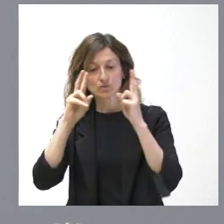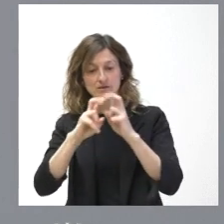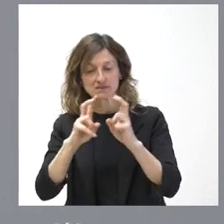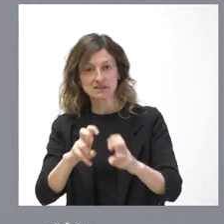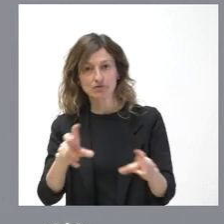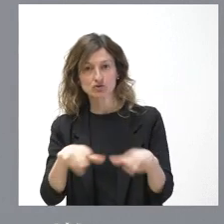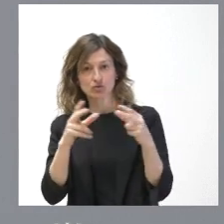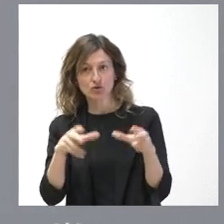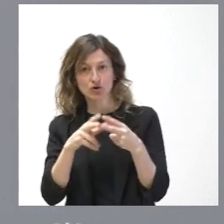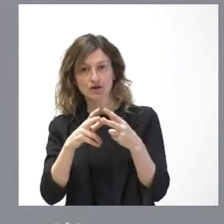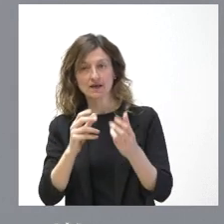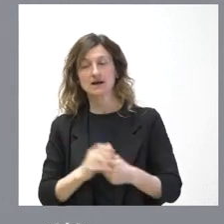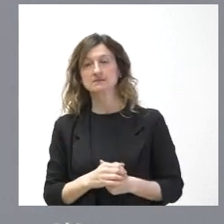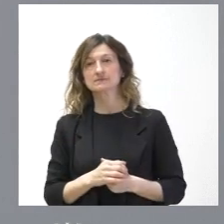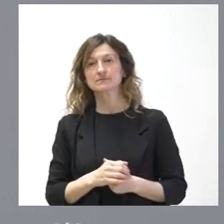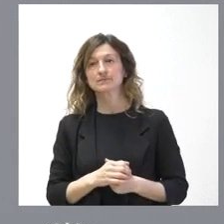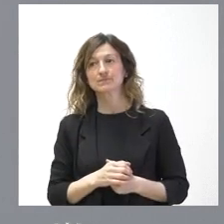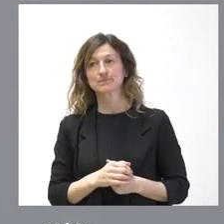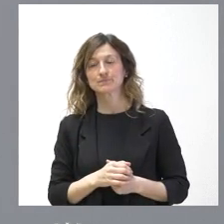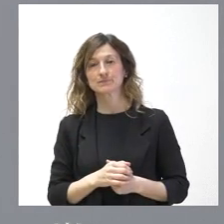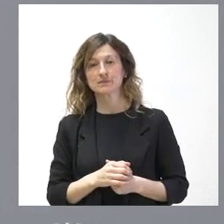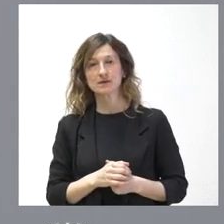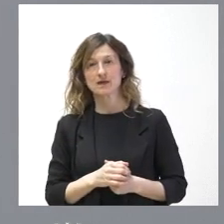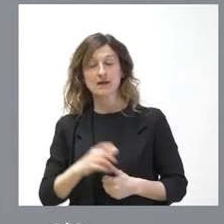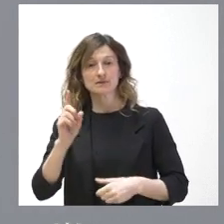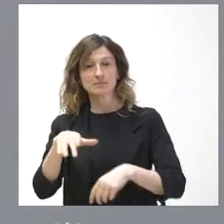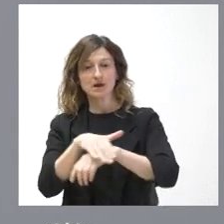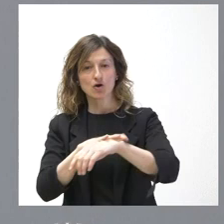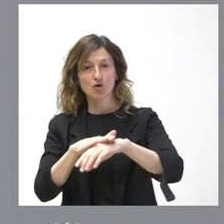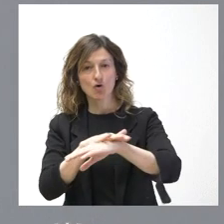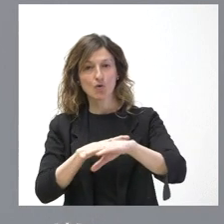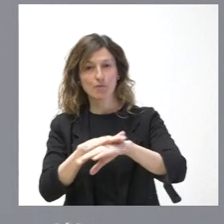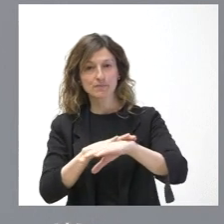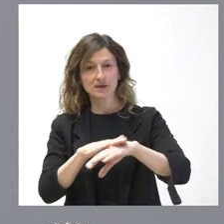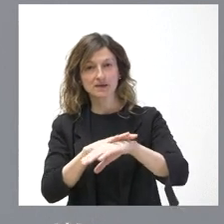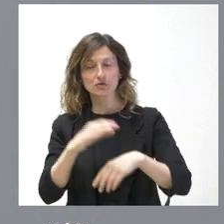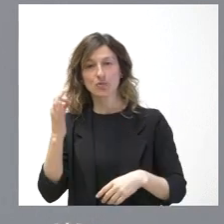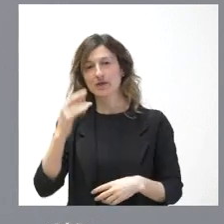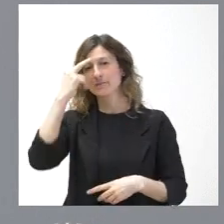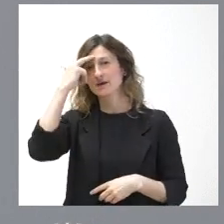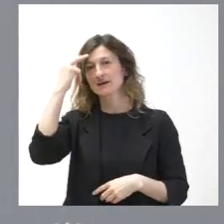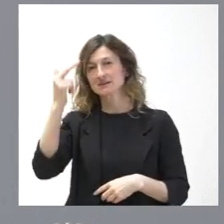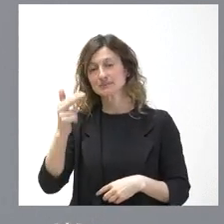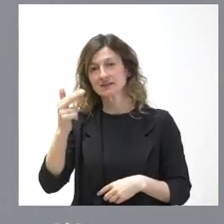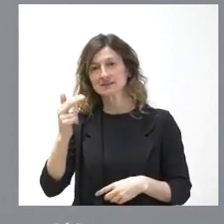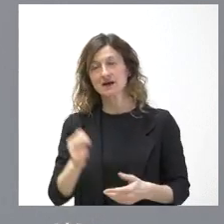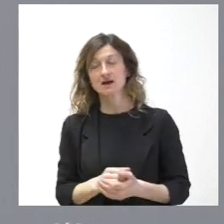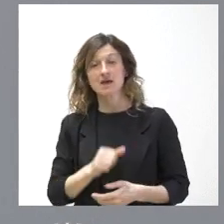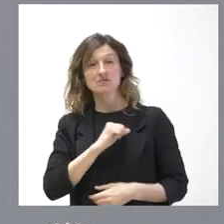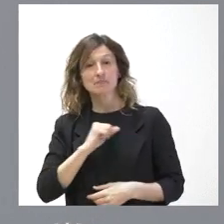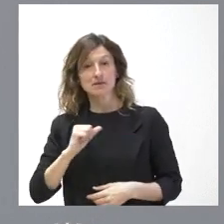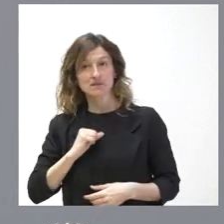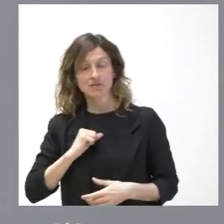Sociológicas, pasa por que el Gobierno respete la independencia de las